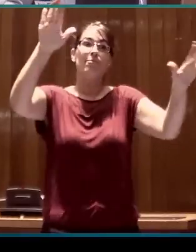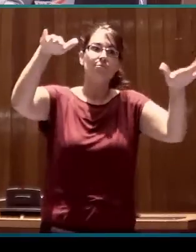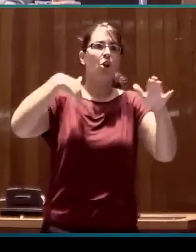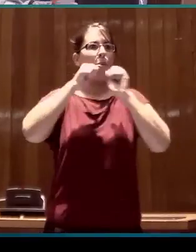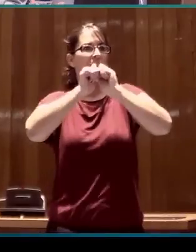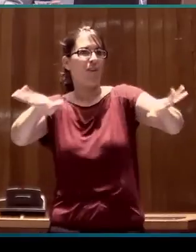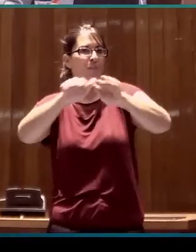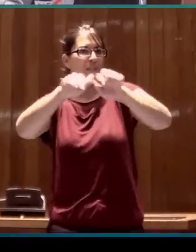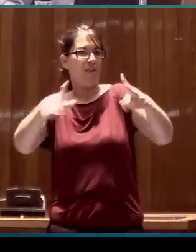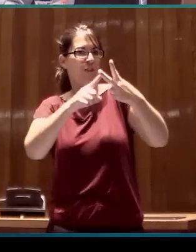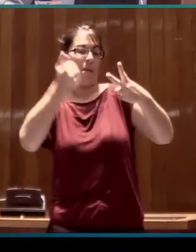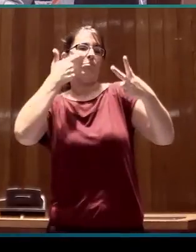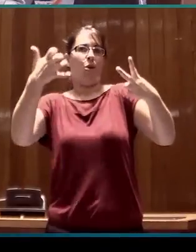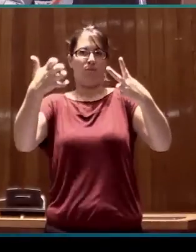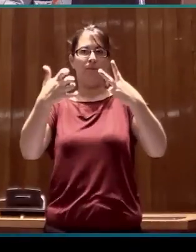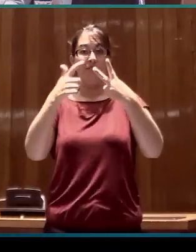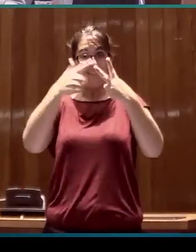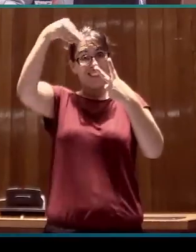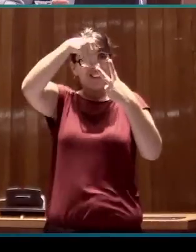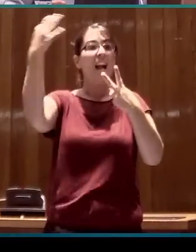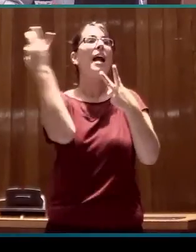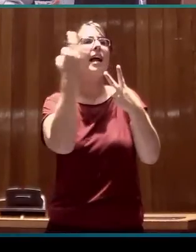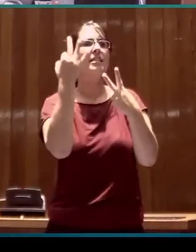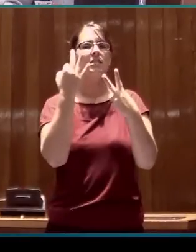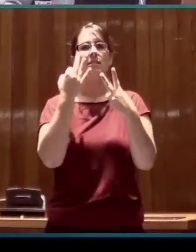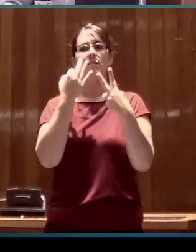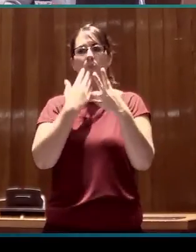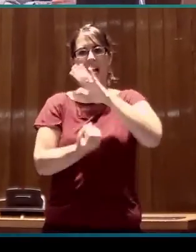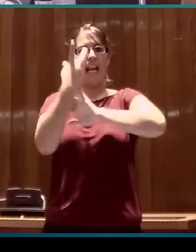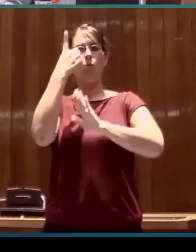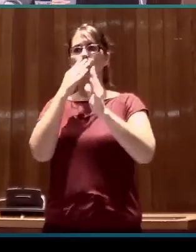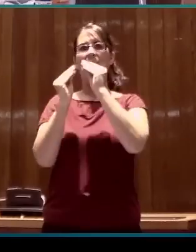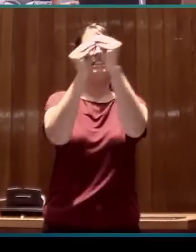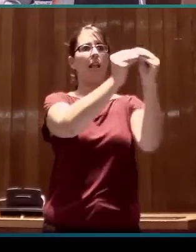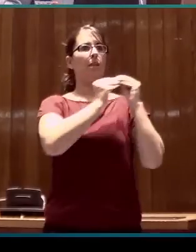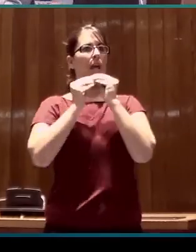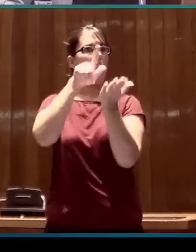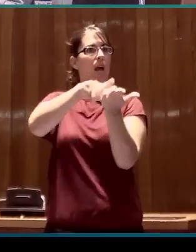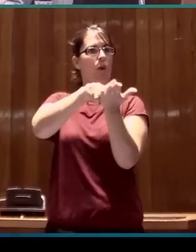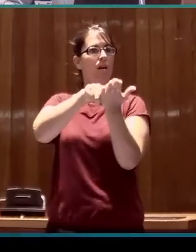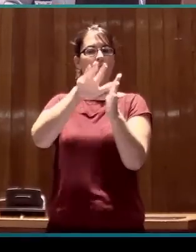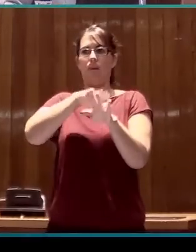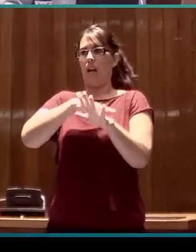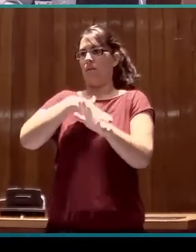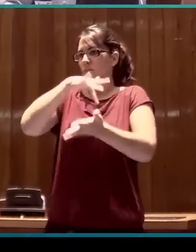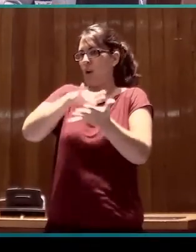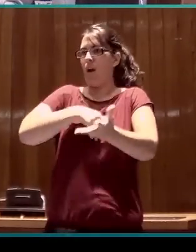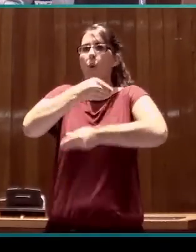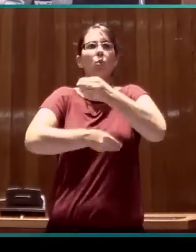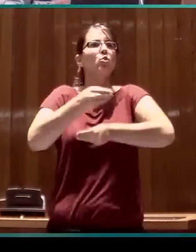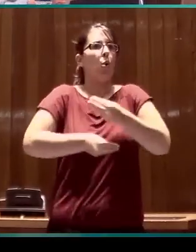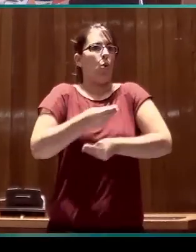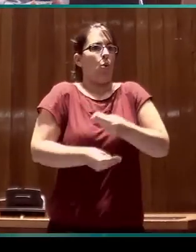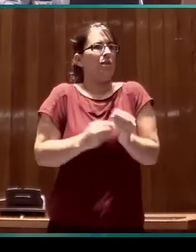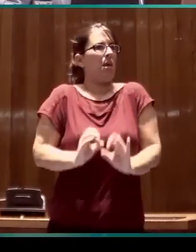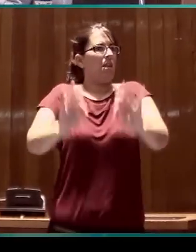en la elaboración, en realidad, la creación de un estándar de esa lengua para unos usos específicos que tienen a asociarse